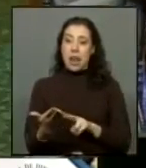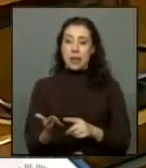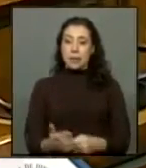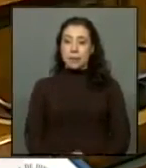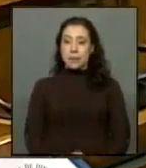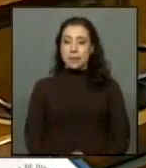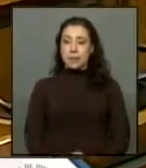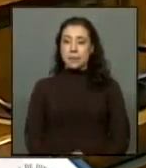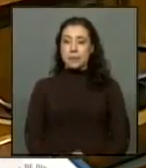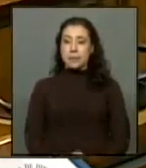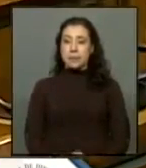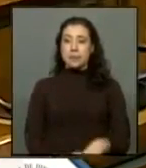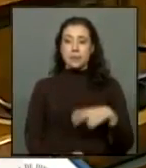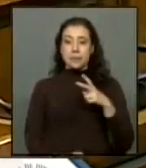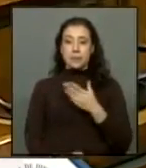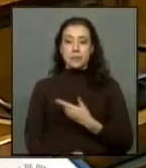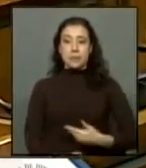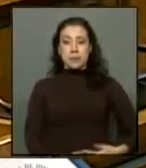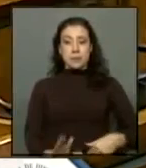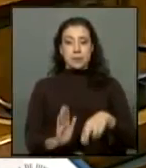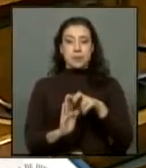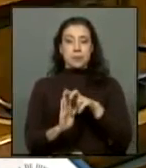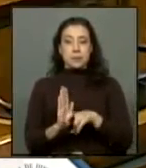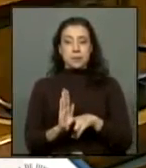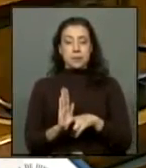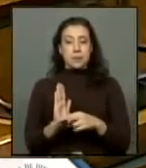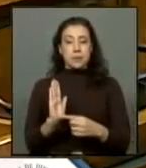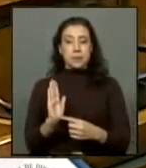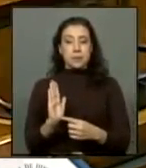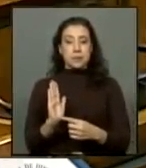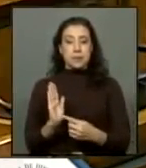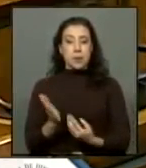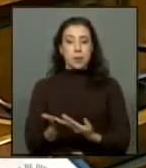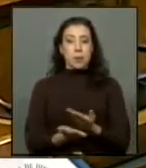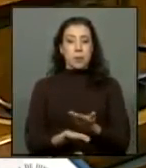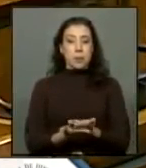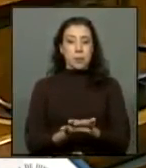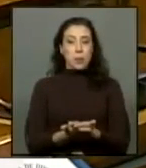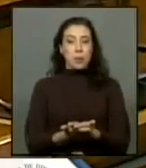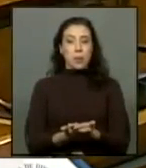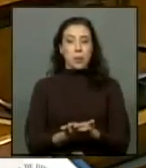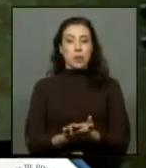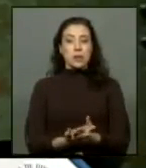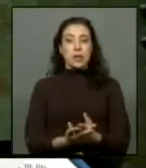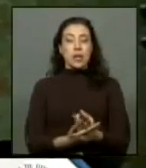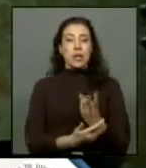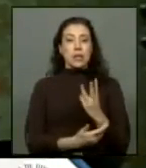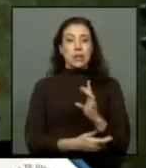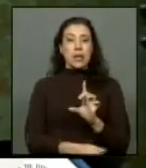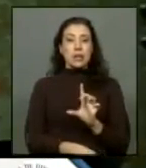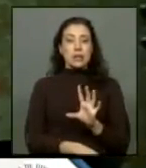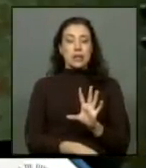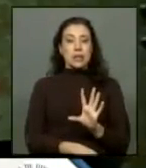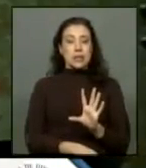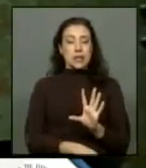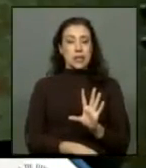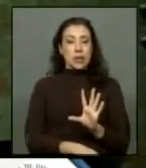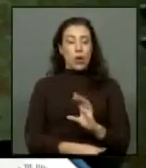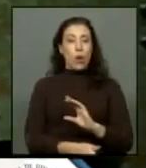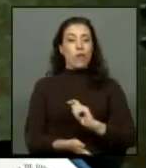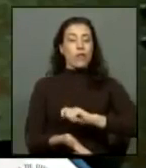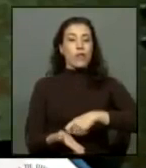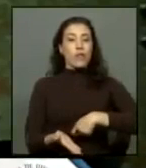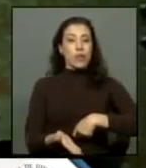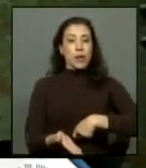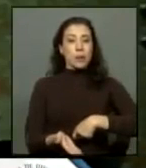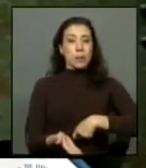cuenta señor Presidente el proyecto de resolución la propuesta de resolución número 375 fue suscrita